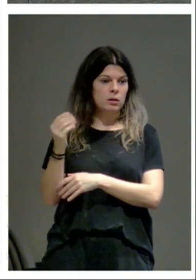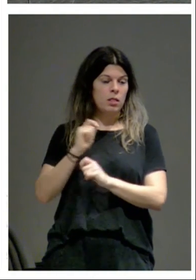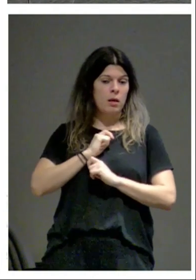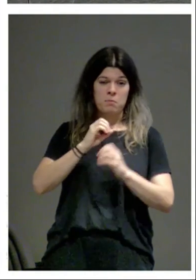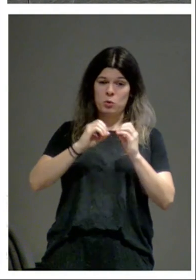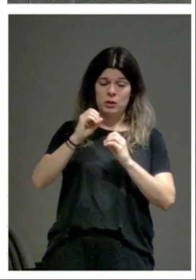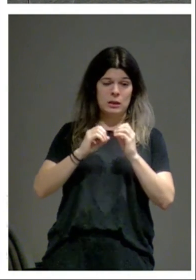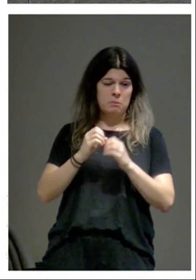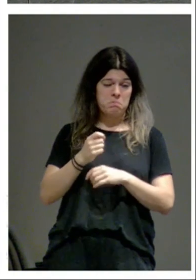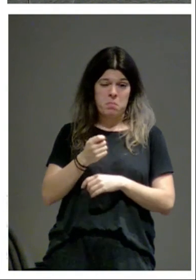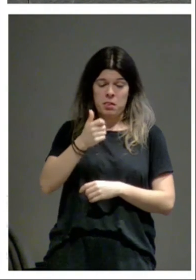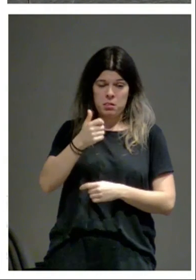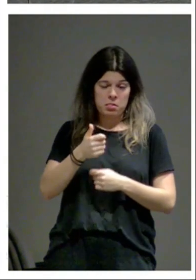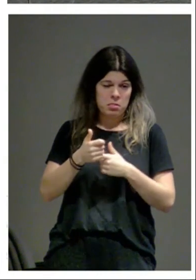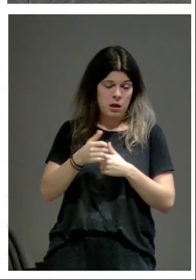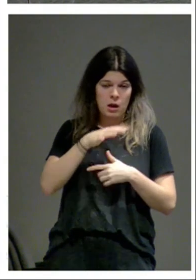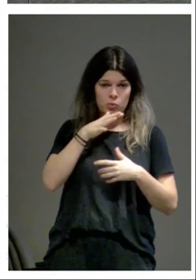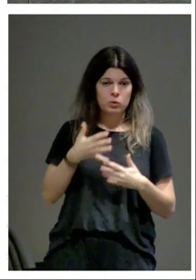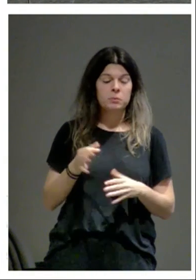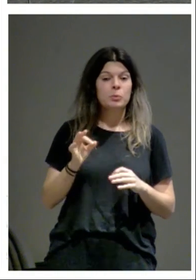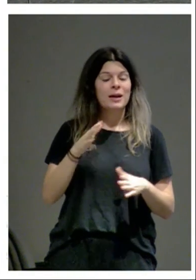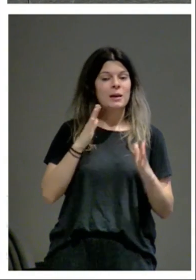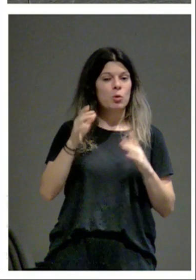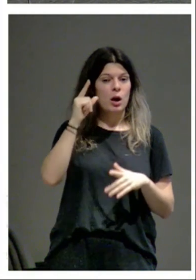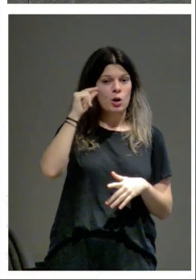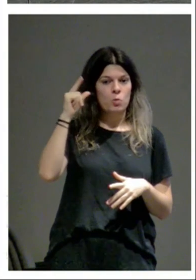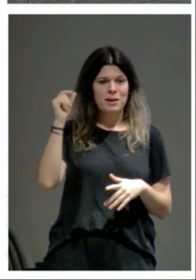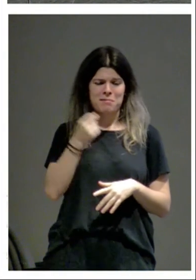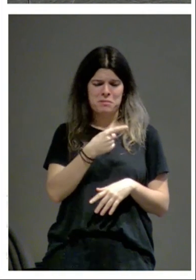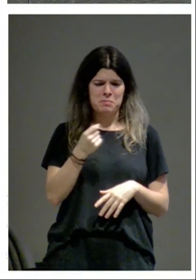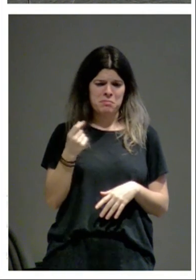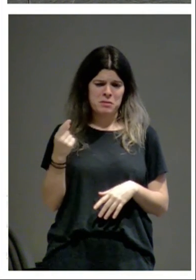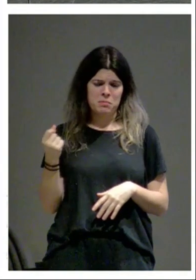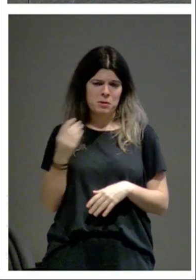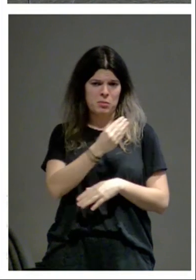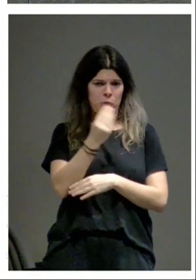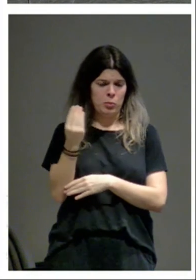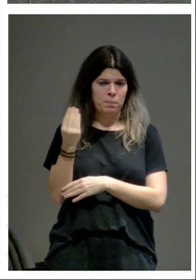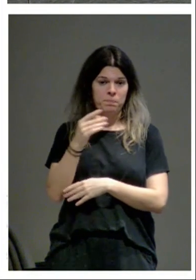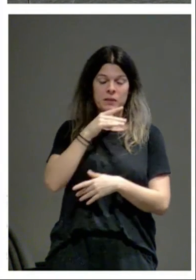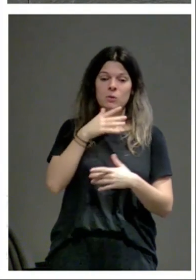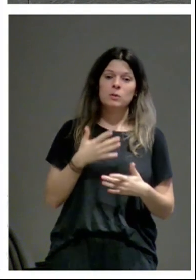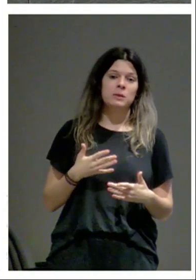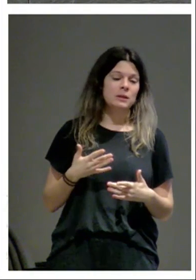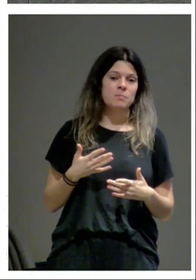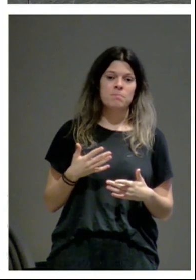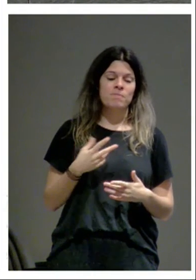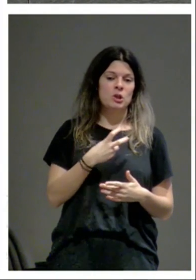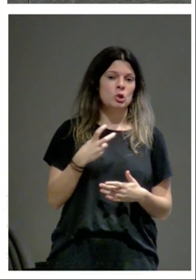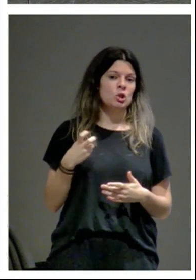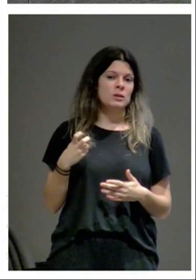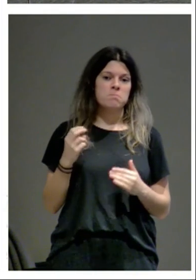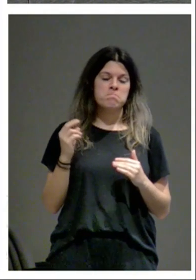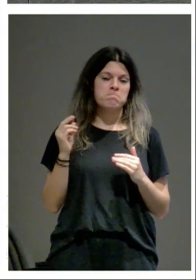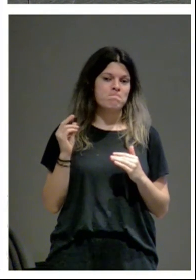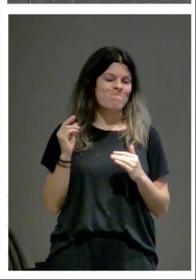muy pequeño en época románica serían miles hoy no llegan a 200